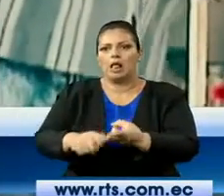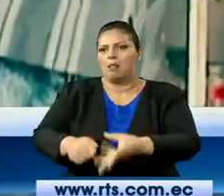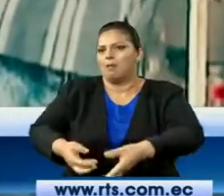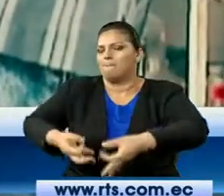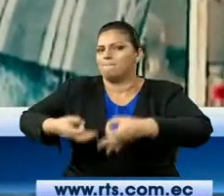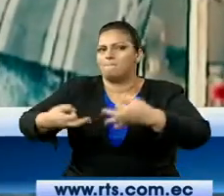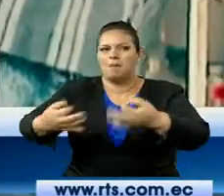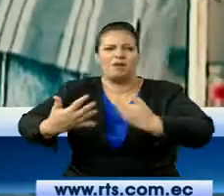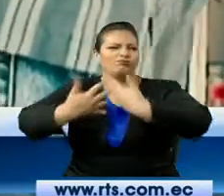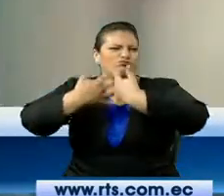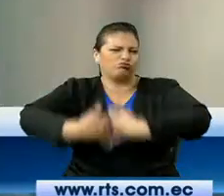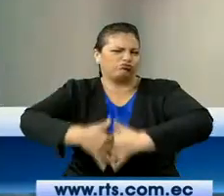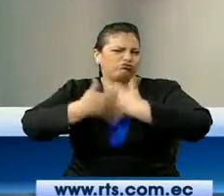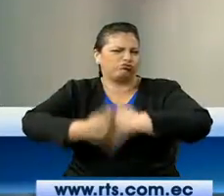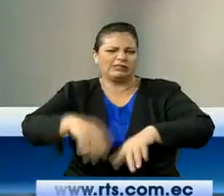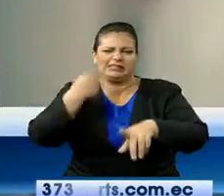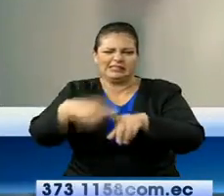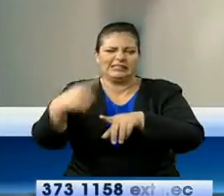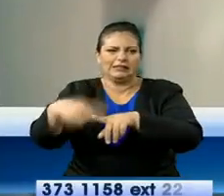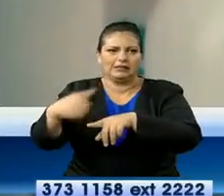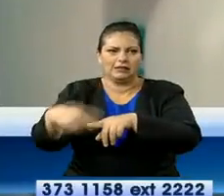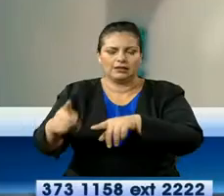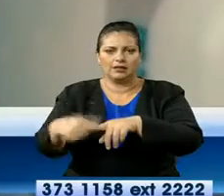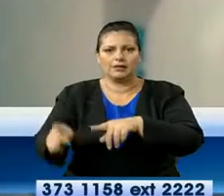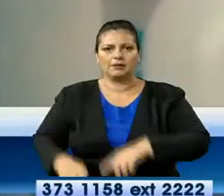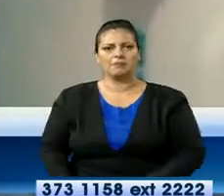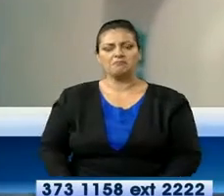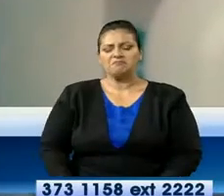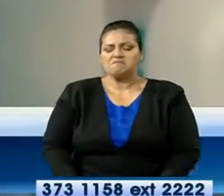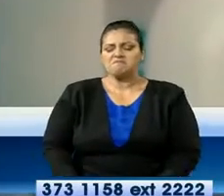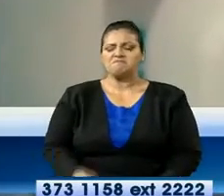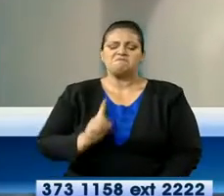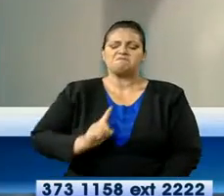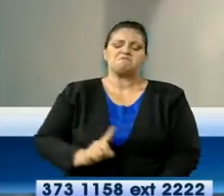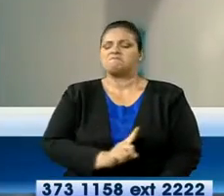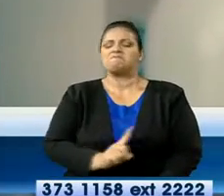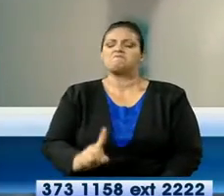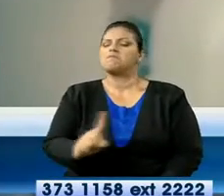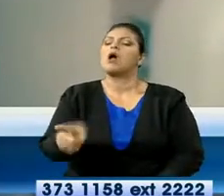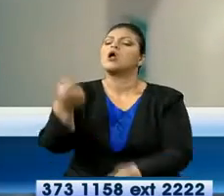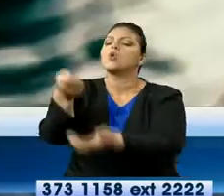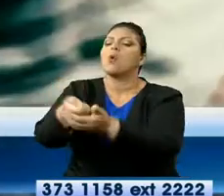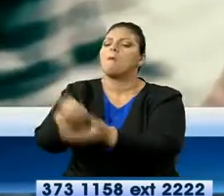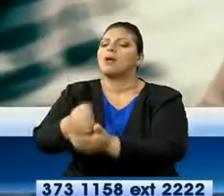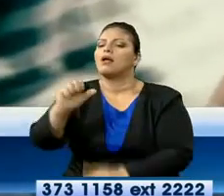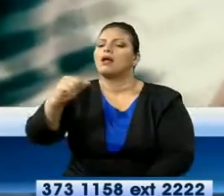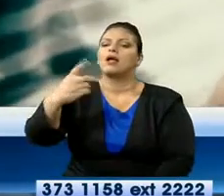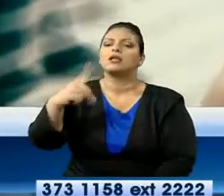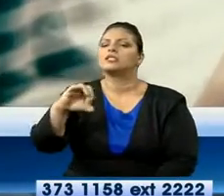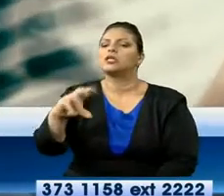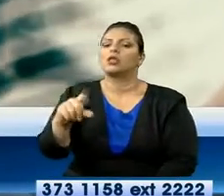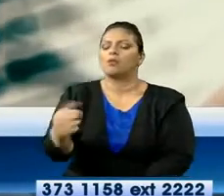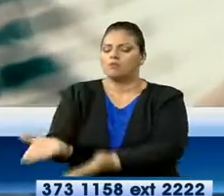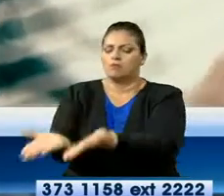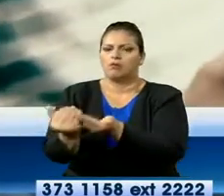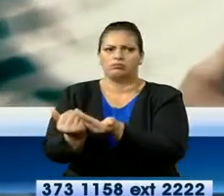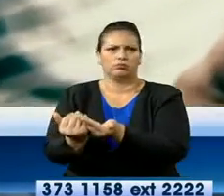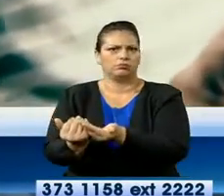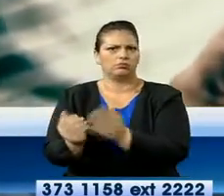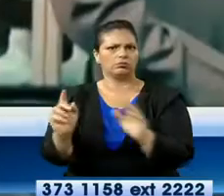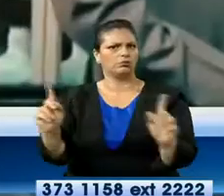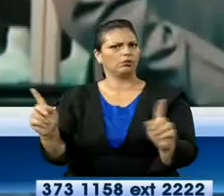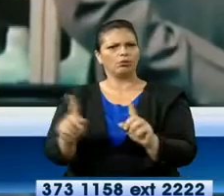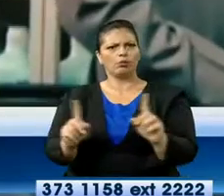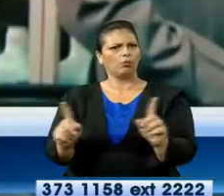comprar el producto. El presidente nacional del Colegio de Ingenieros Químicos asegura que los locales de venta están controlados